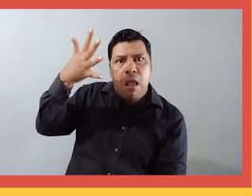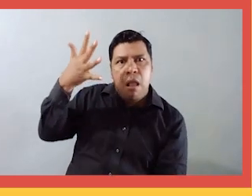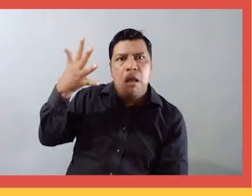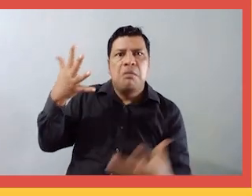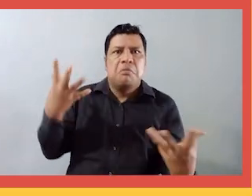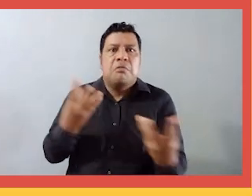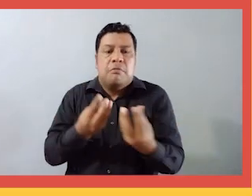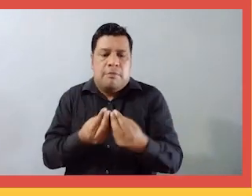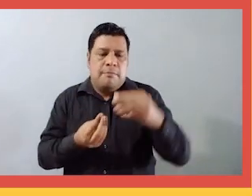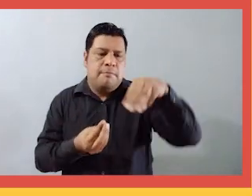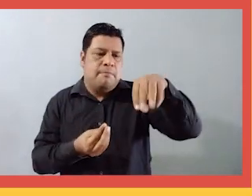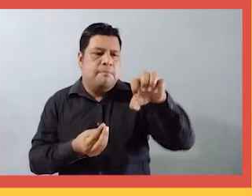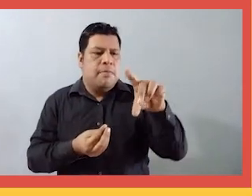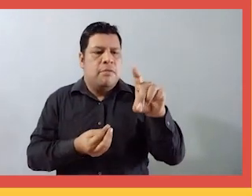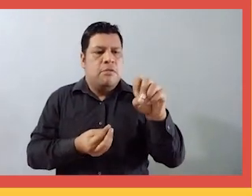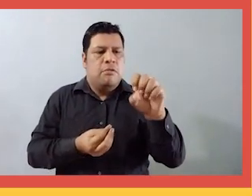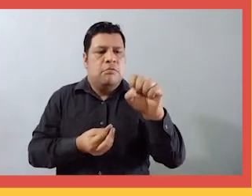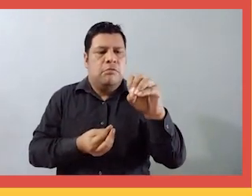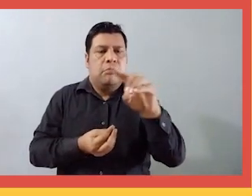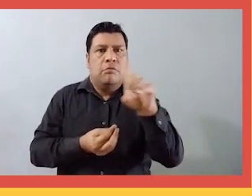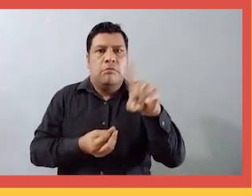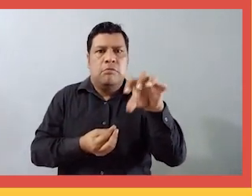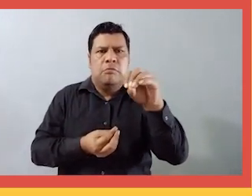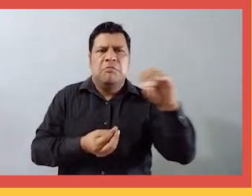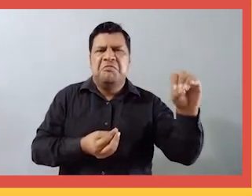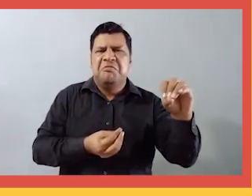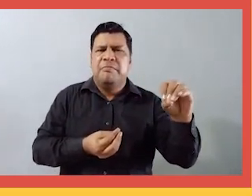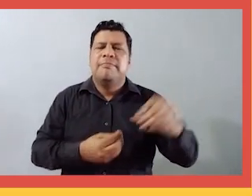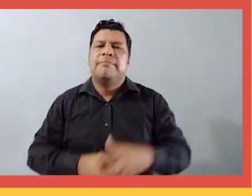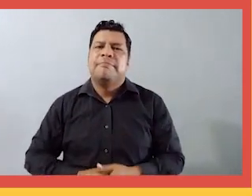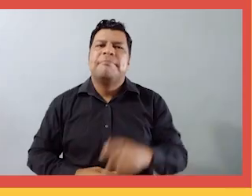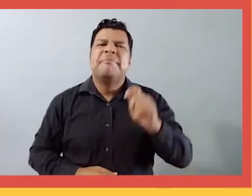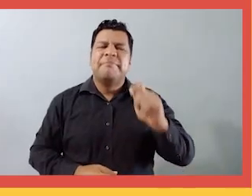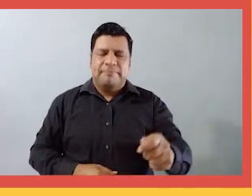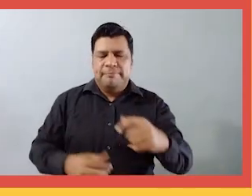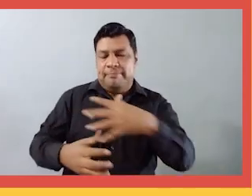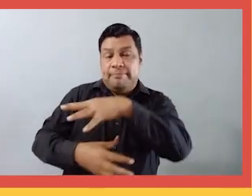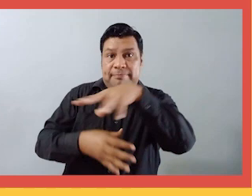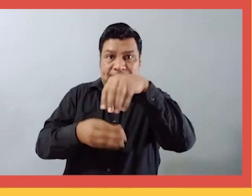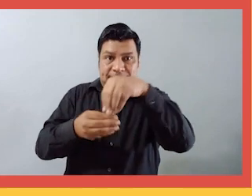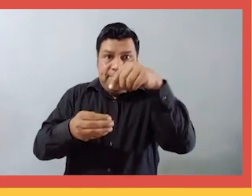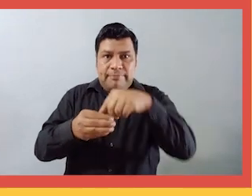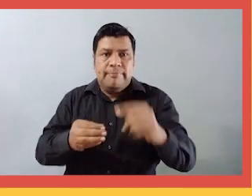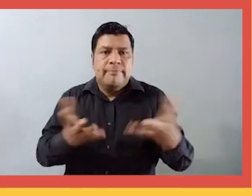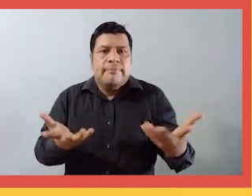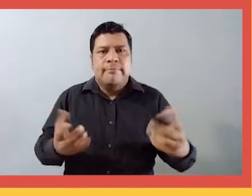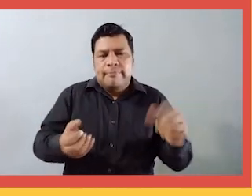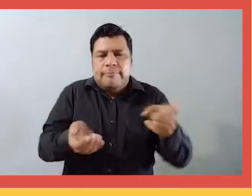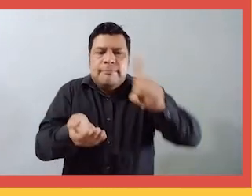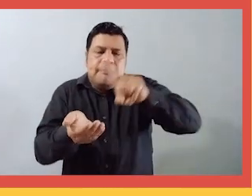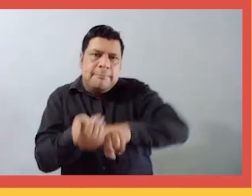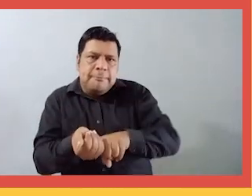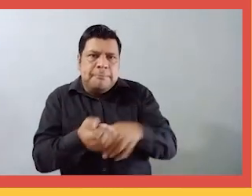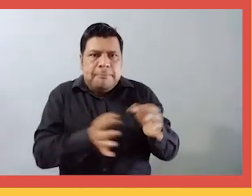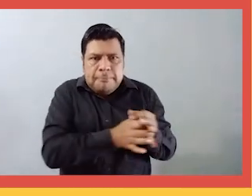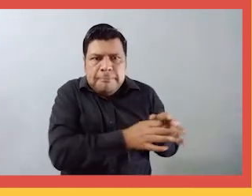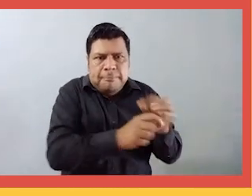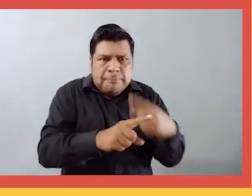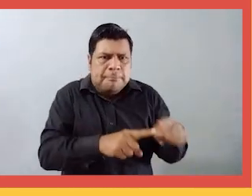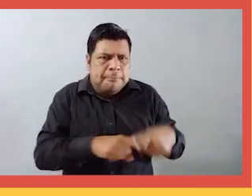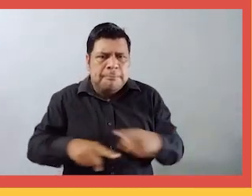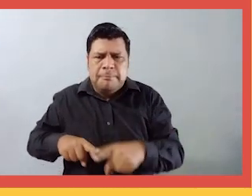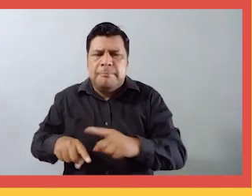¿sabías que todos ellos forman al grupo de los medusosos? Los medusosos pertenecen al filo de los nidarios,